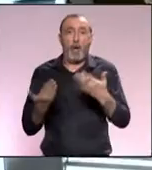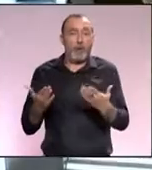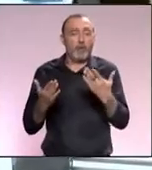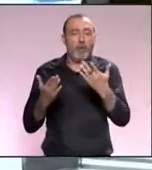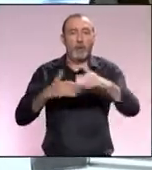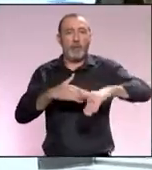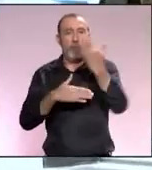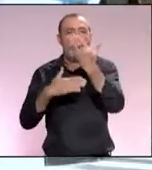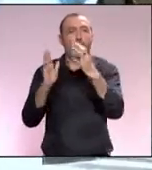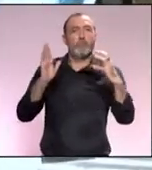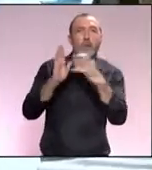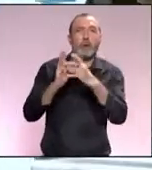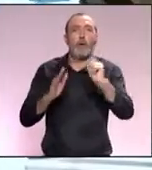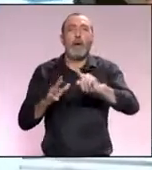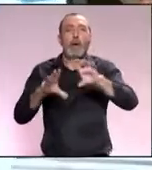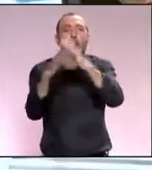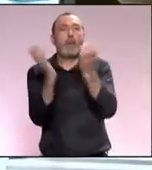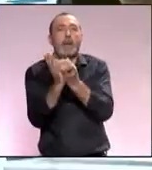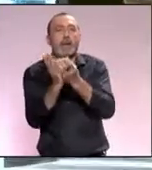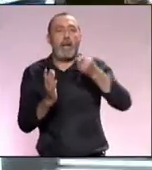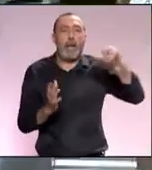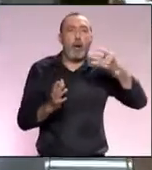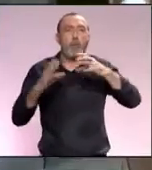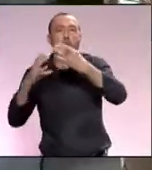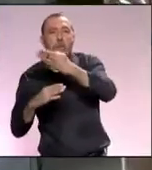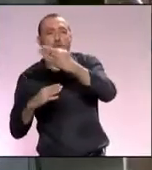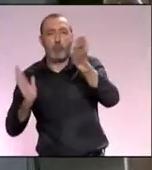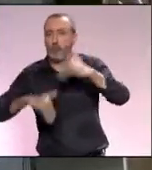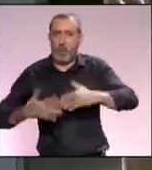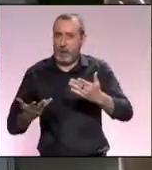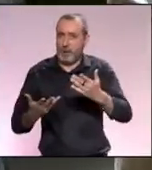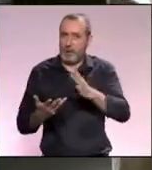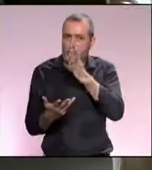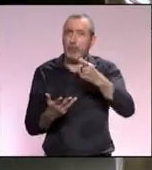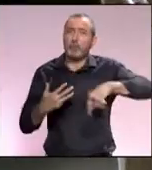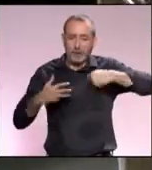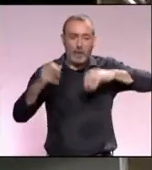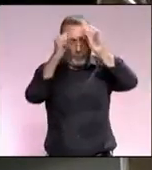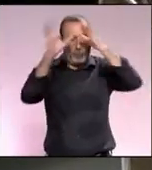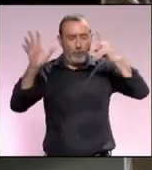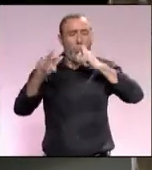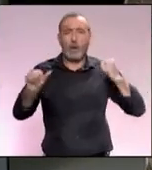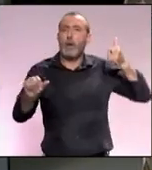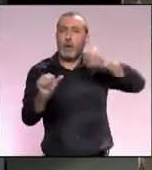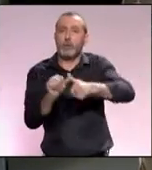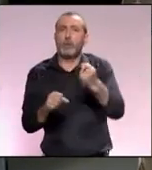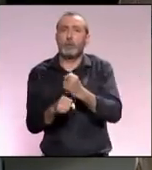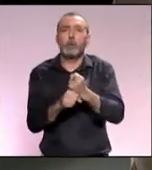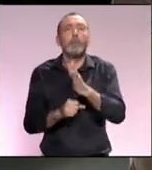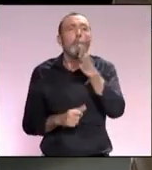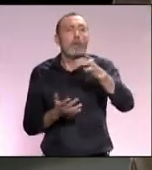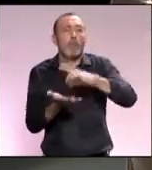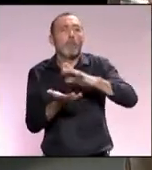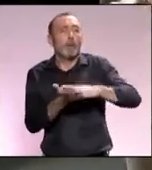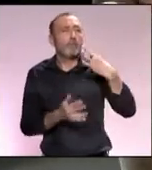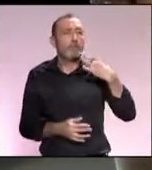este lema que está ahora tan de moda, no hay planeta B, nosotros veníamos ya trabajando en ese concepto desde hace muchos años. ¿Por qué no